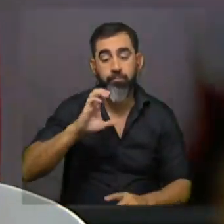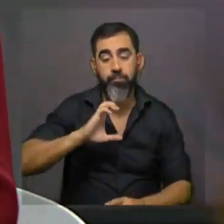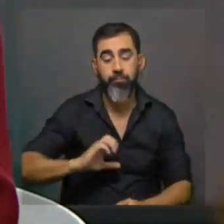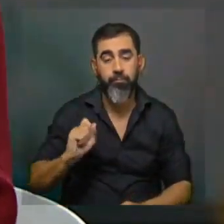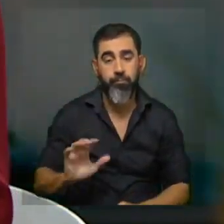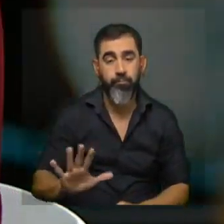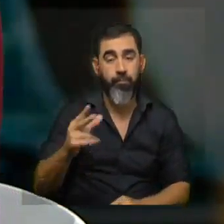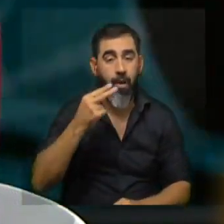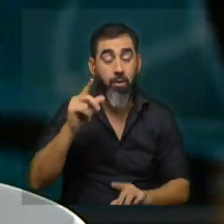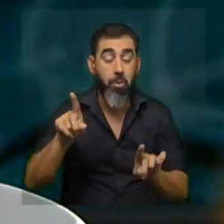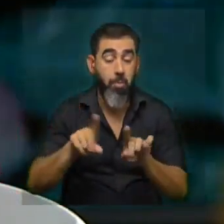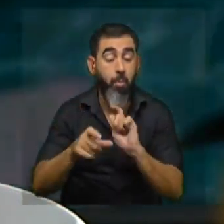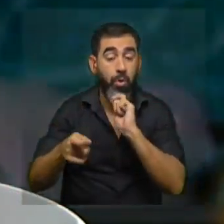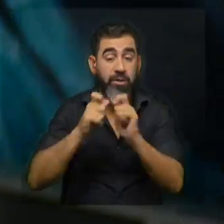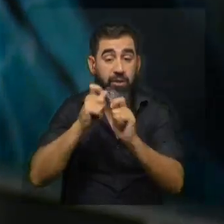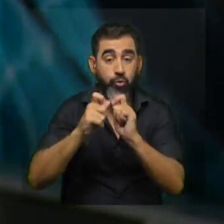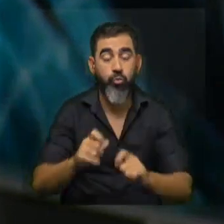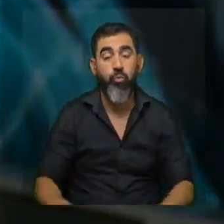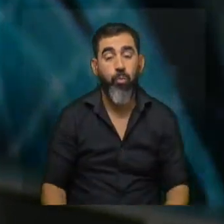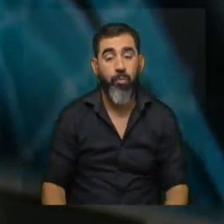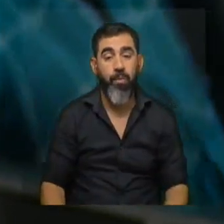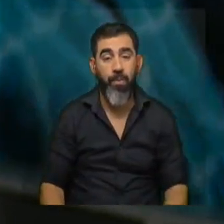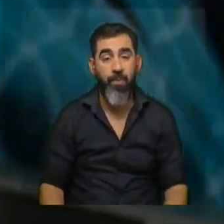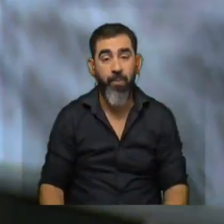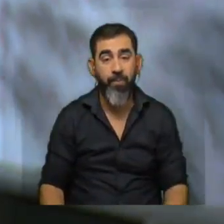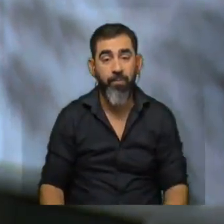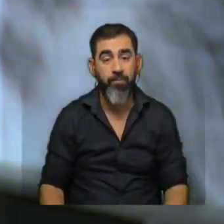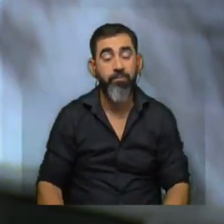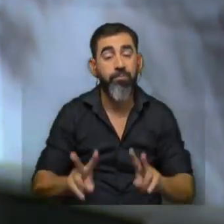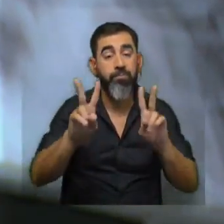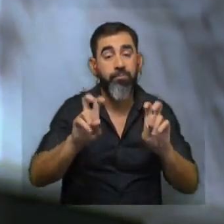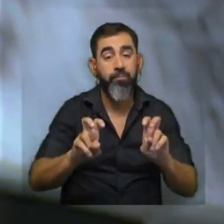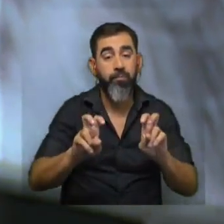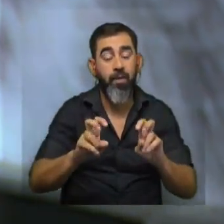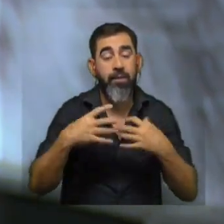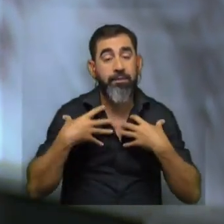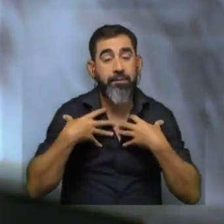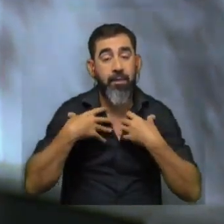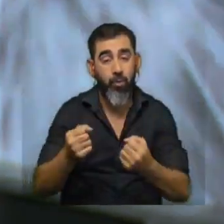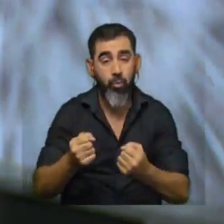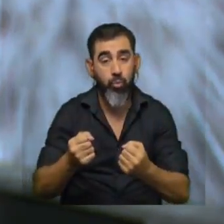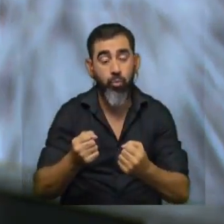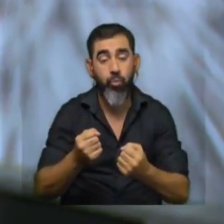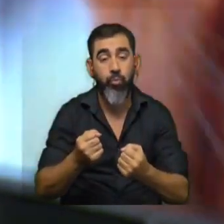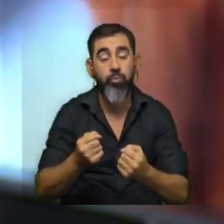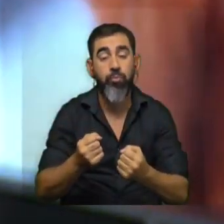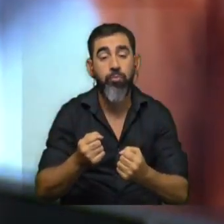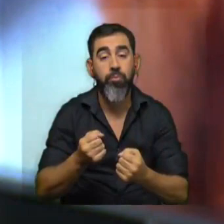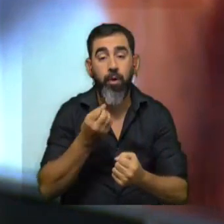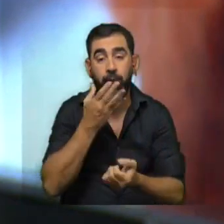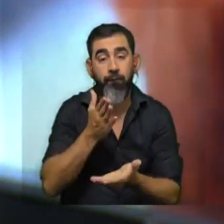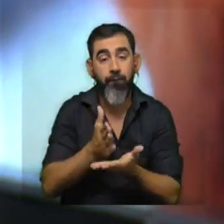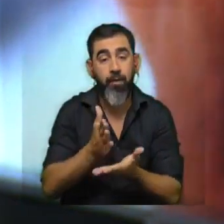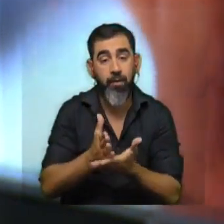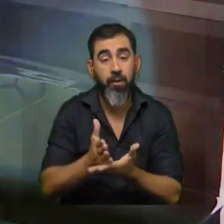como los censos en el humano exactamente hay todo un tema que tiene que ver desde lo sanitario a lo que decís al bienestar hay un gran